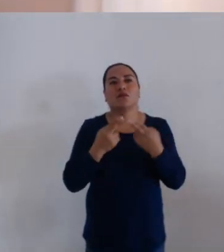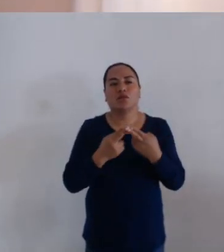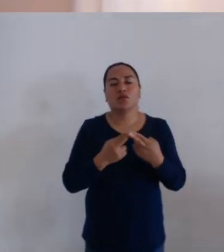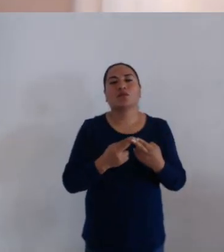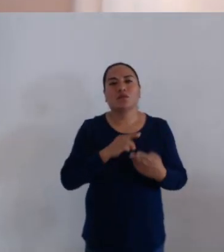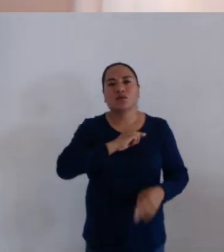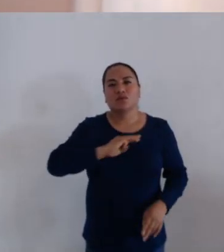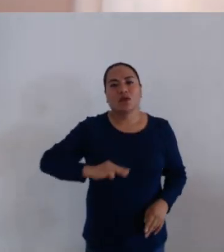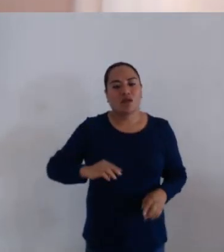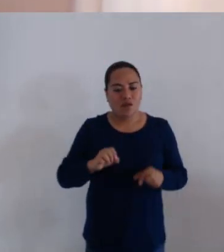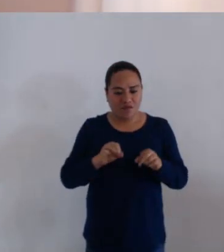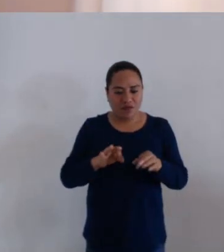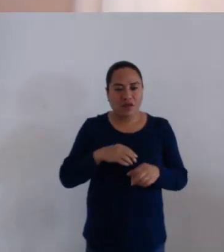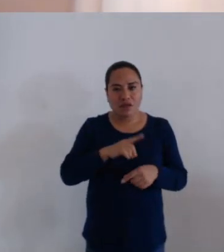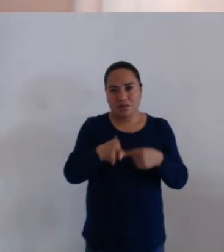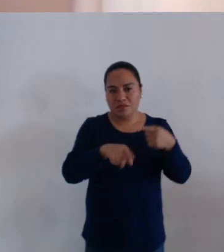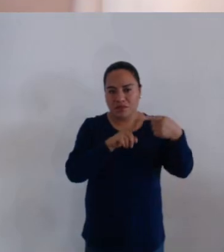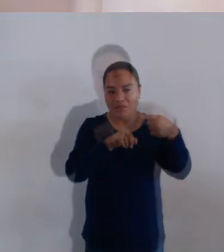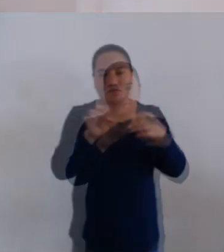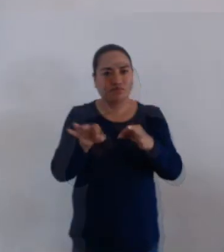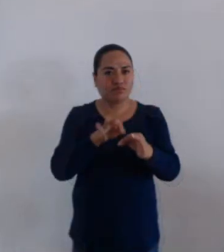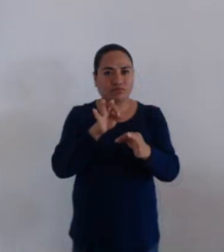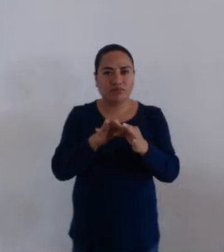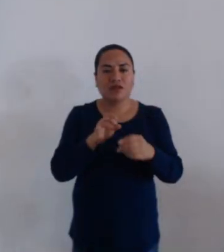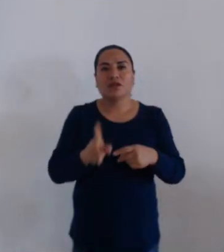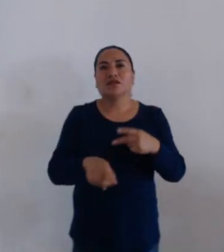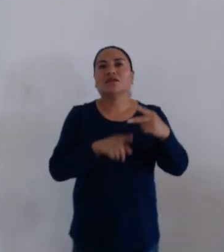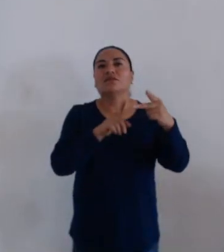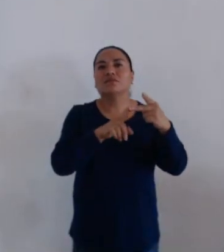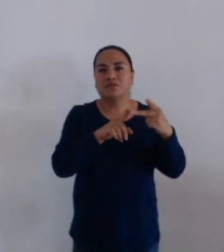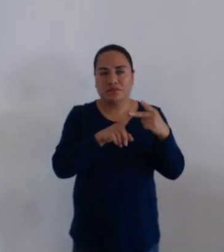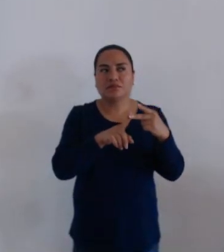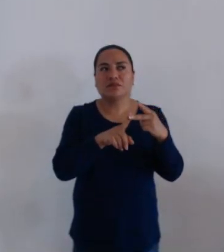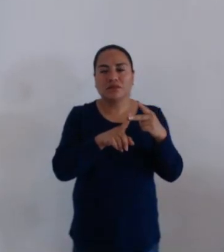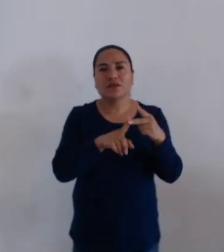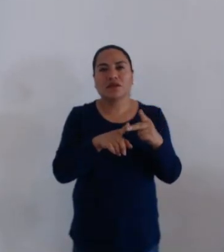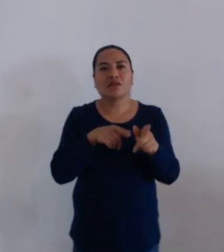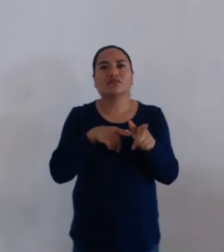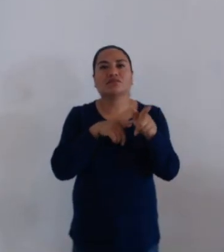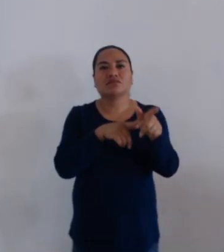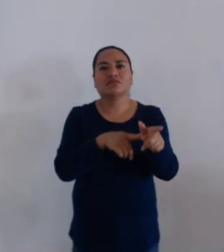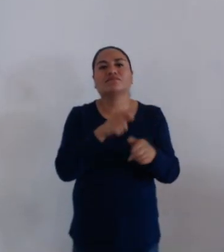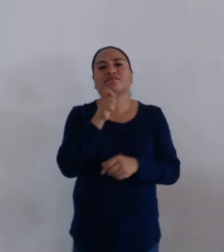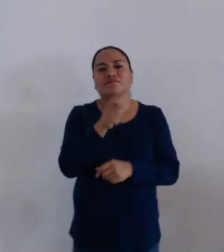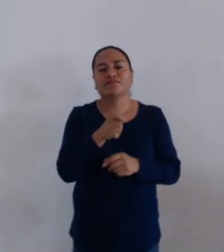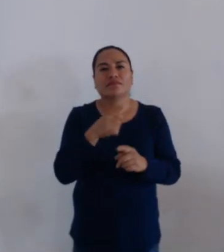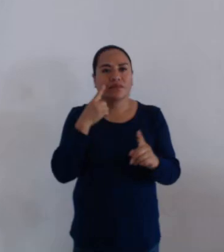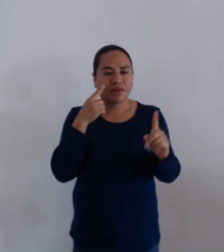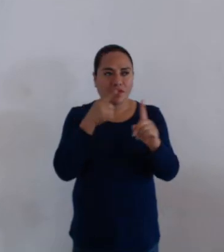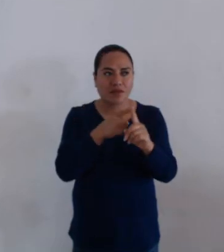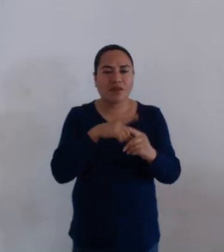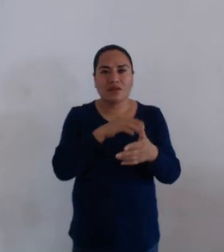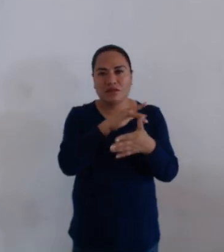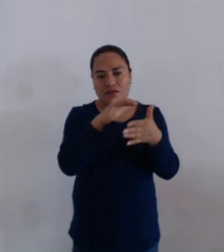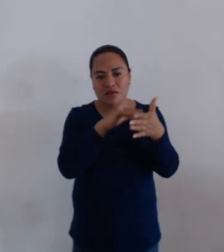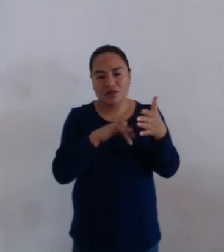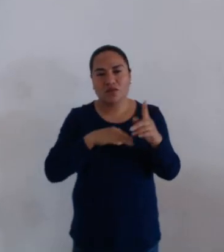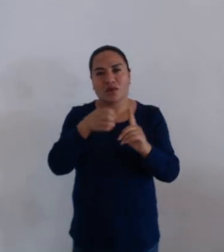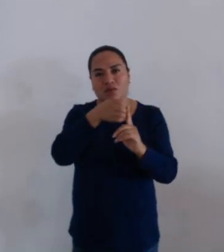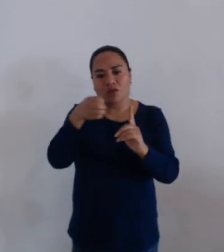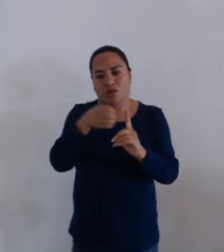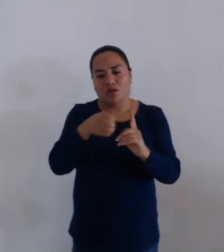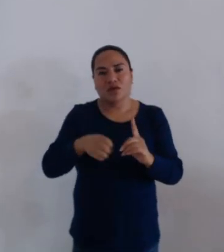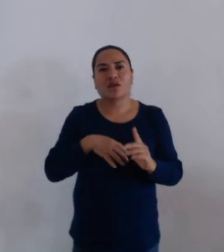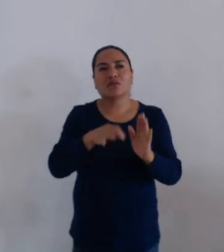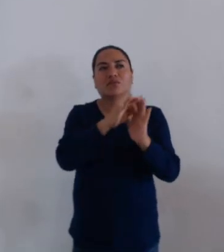y una vez agotado el primer punto, se continúa con el punto segundo del orden del día, que se refiere a la lectura y aprobación del orden del día al que